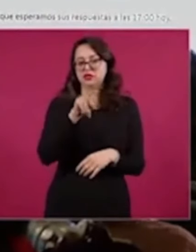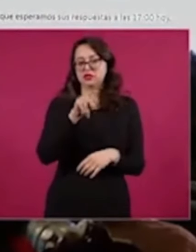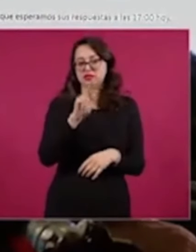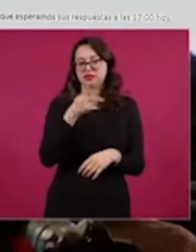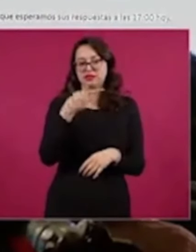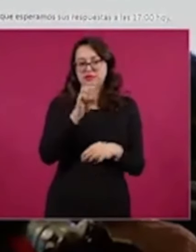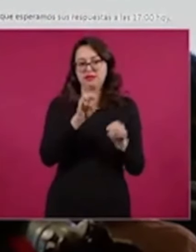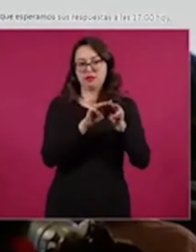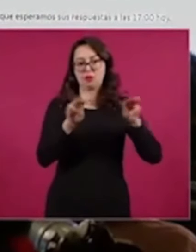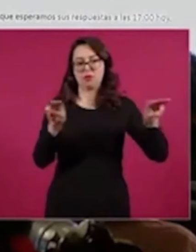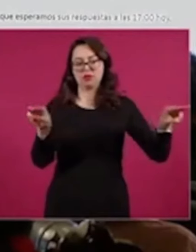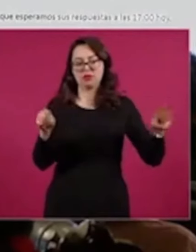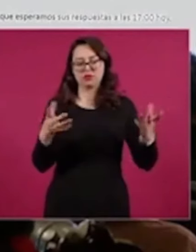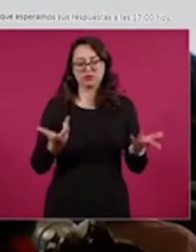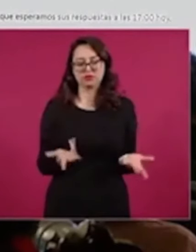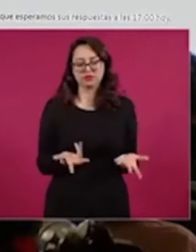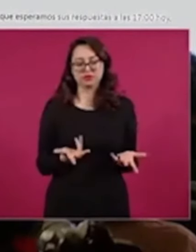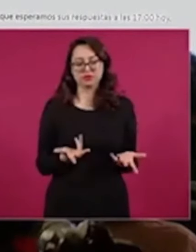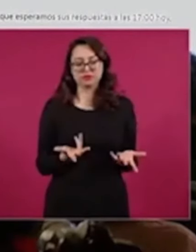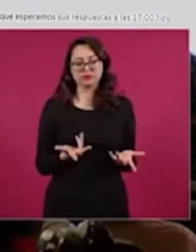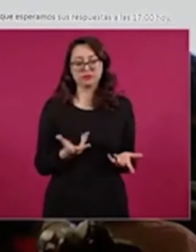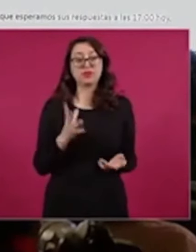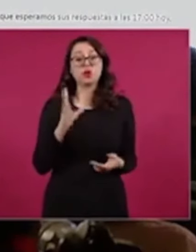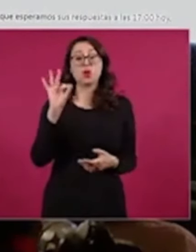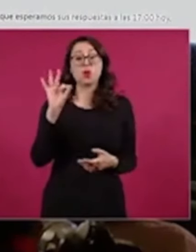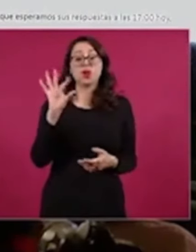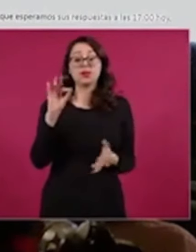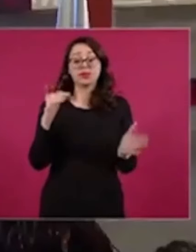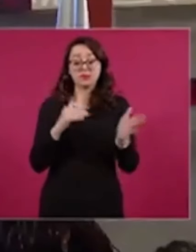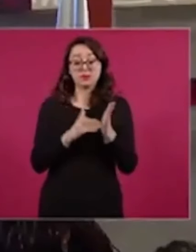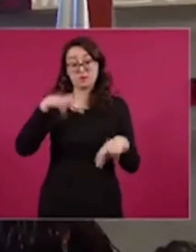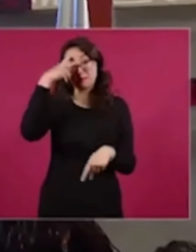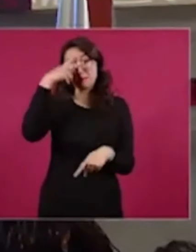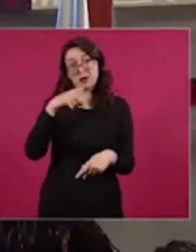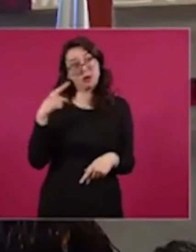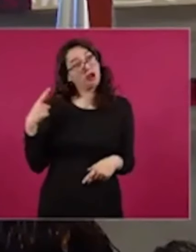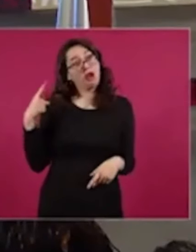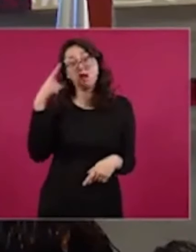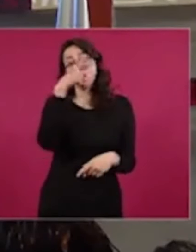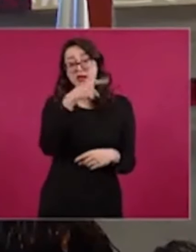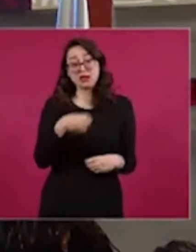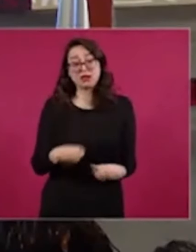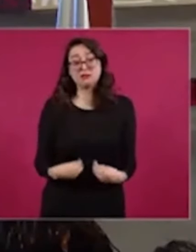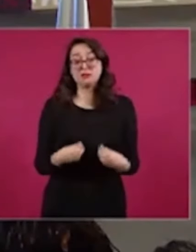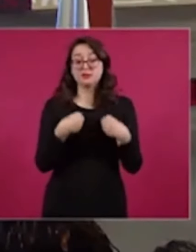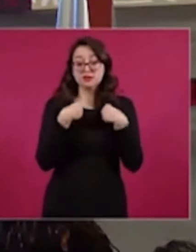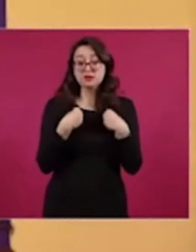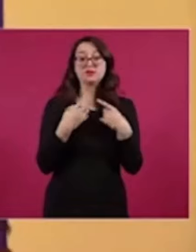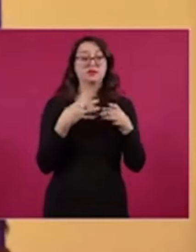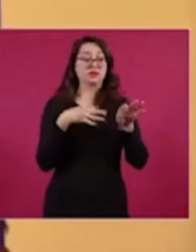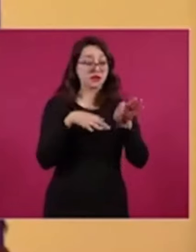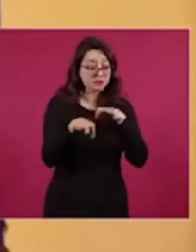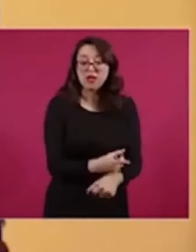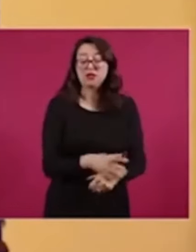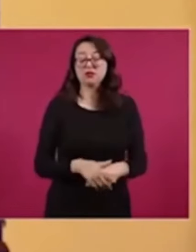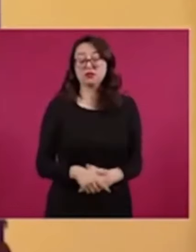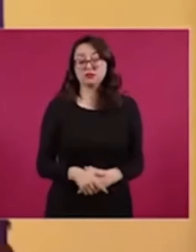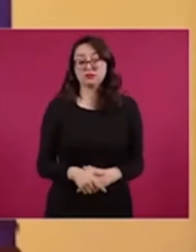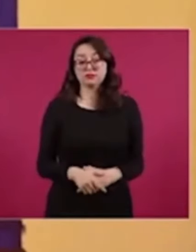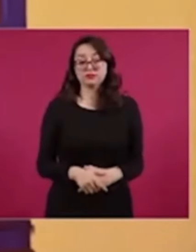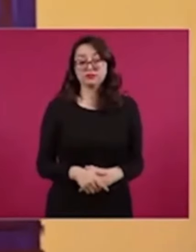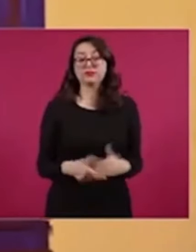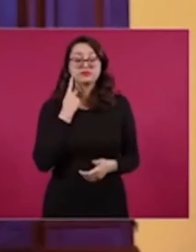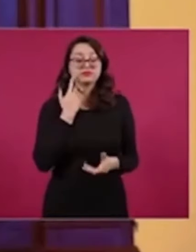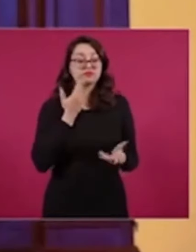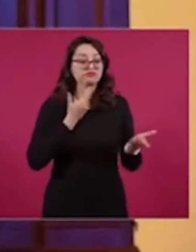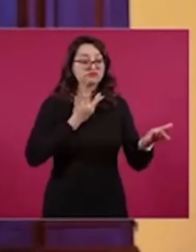kilómetros, porque viven 40 millones de mexicanos, viven y trabajan honradamente en Estados Unidos y porque